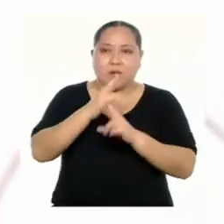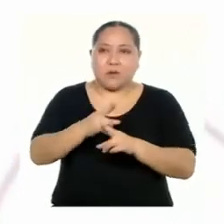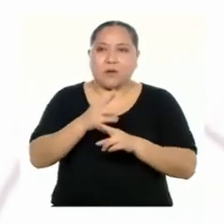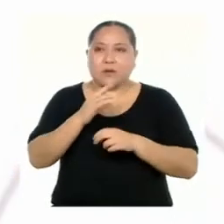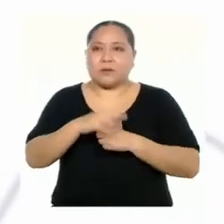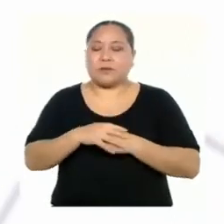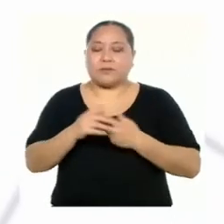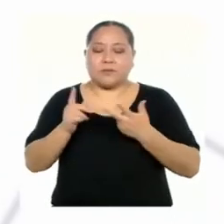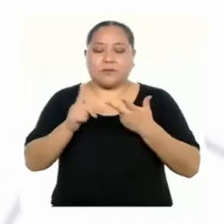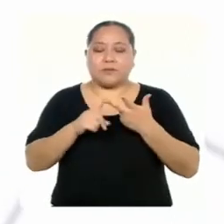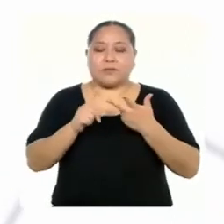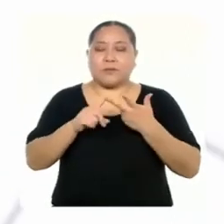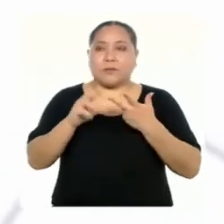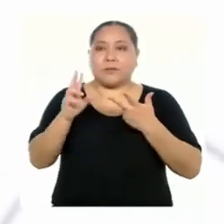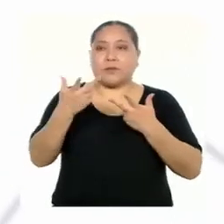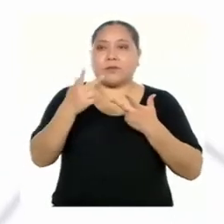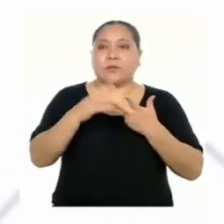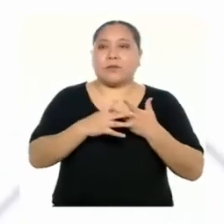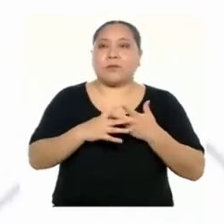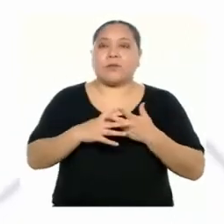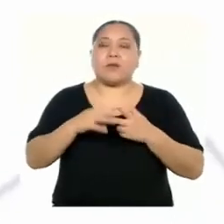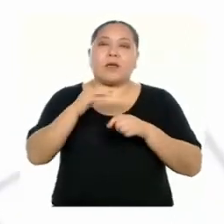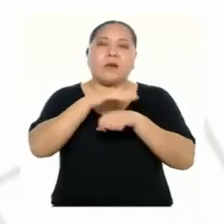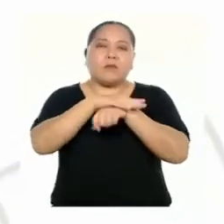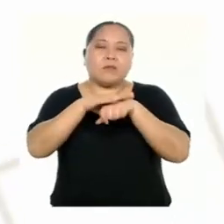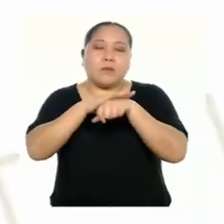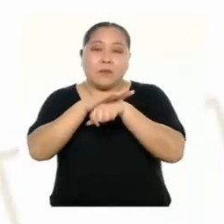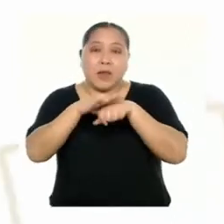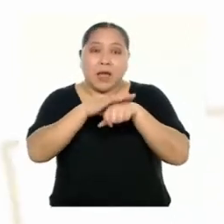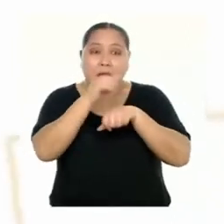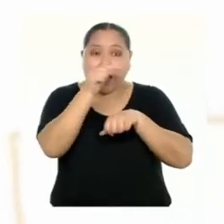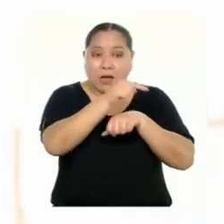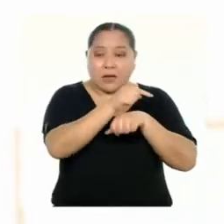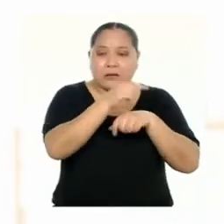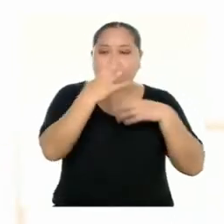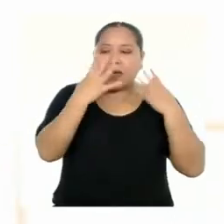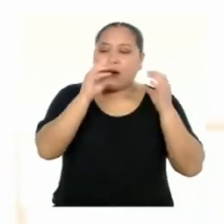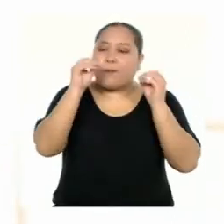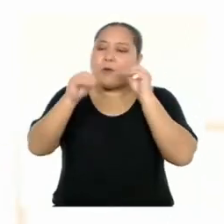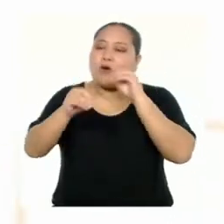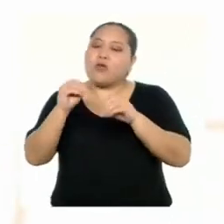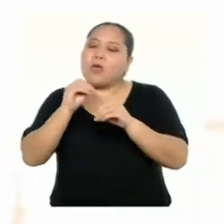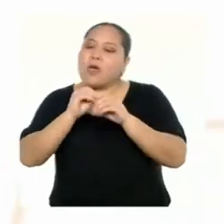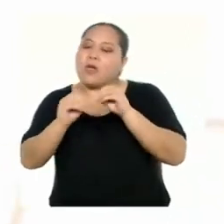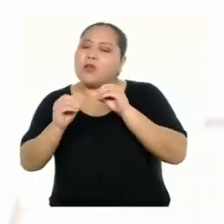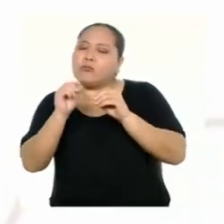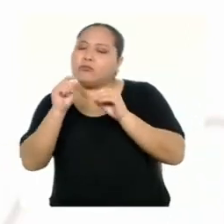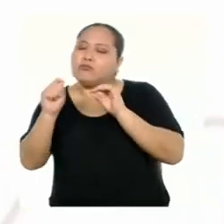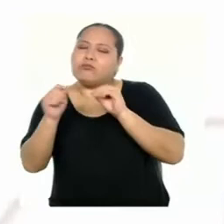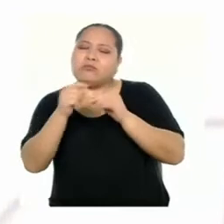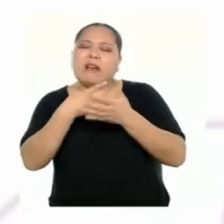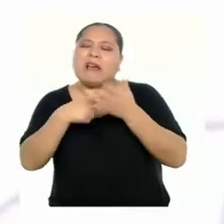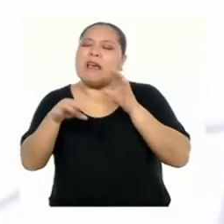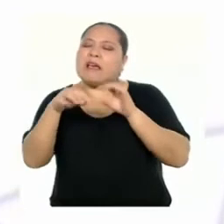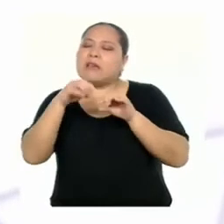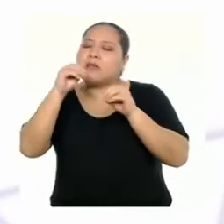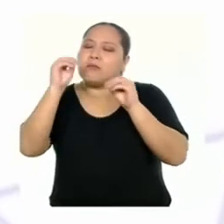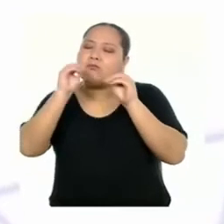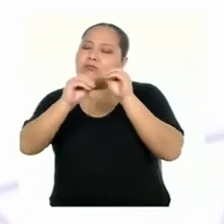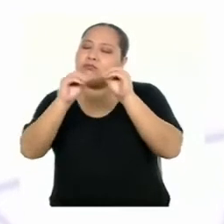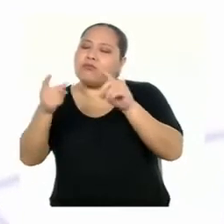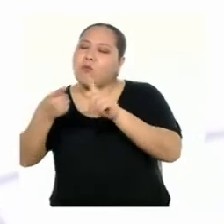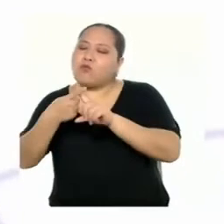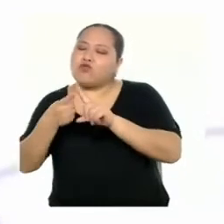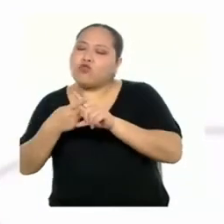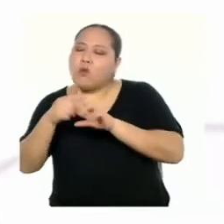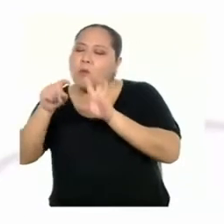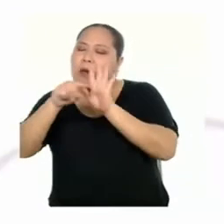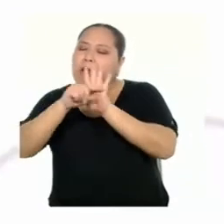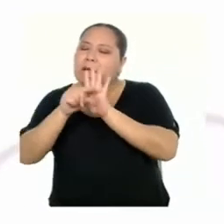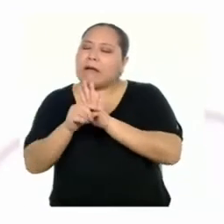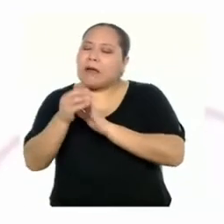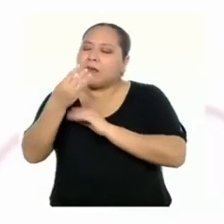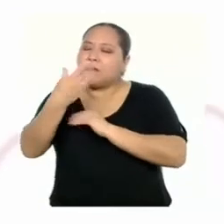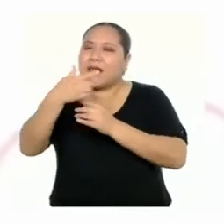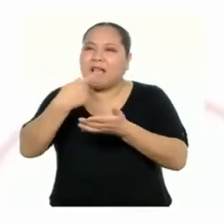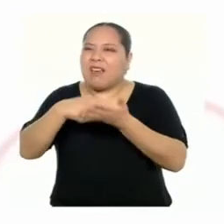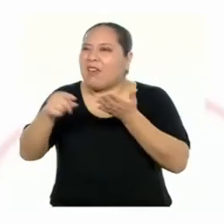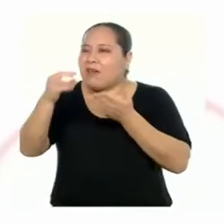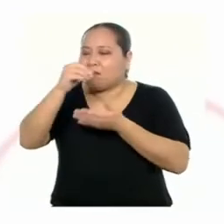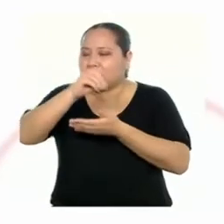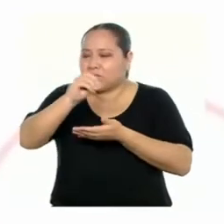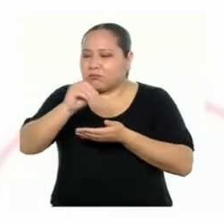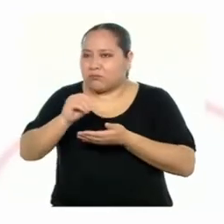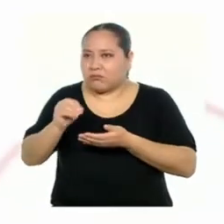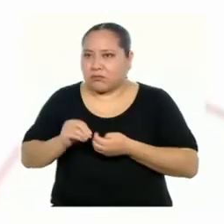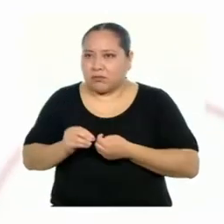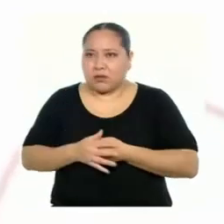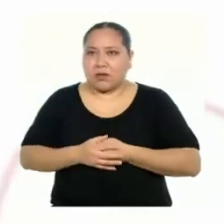tercera fase consiste en ejecutar el plan, es decir, llevar a cabo lo que establecimos previamente en la fase